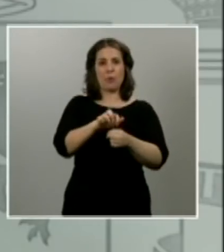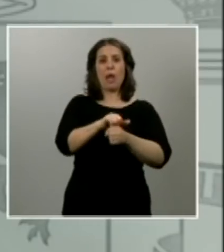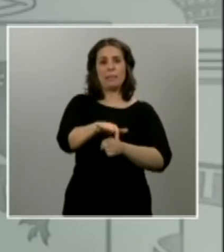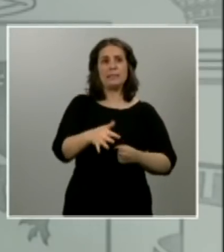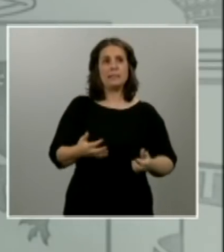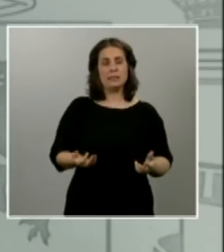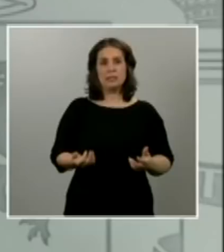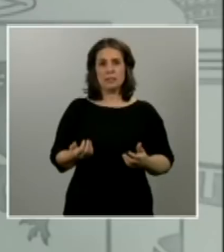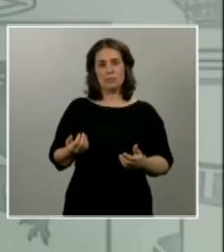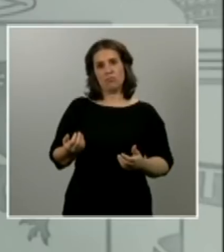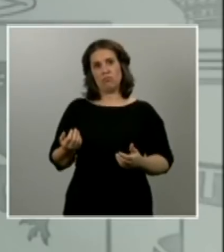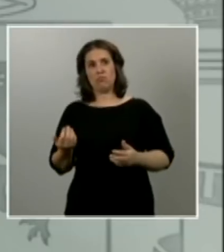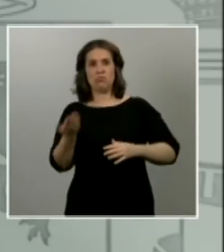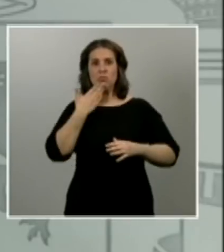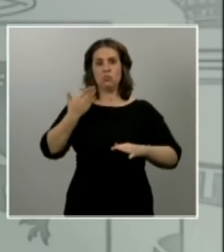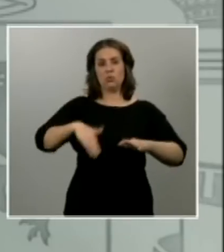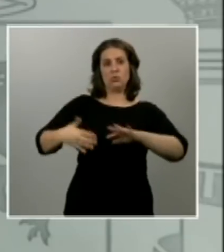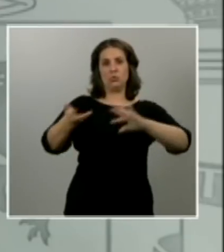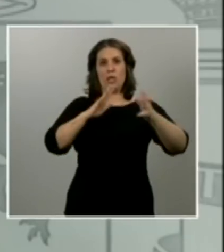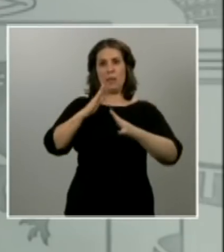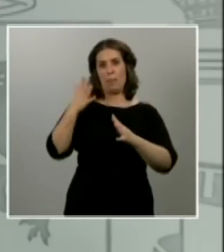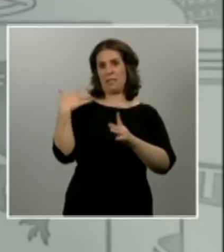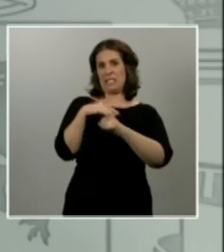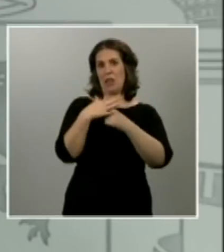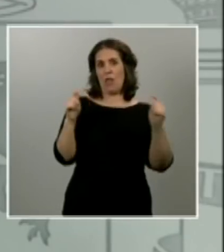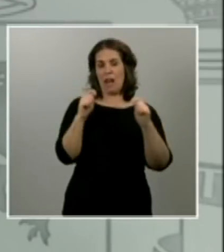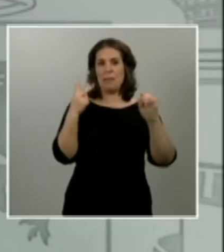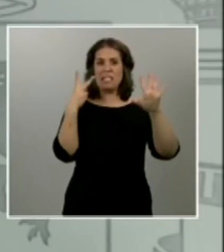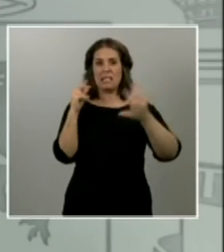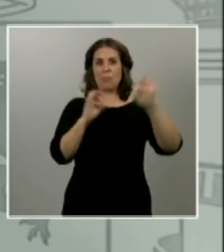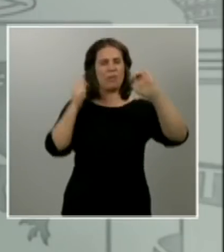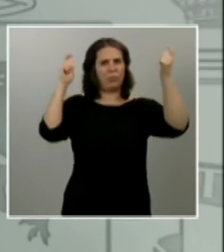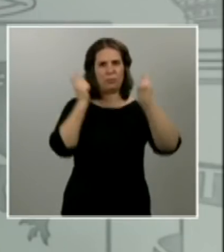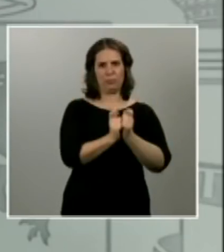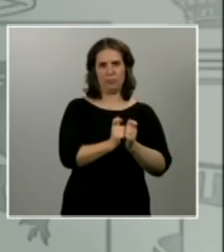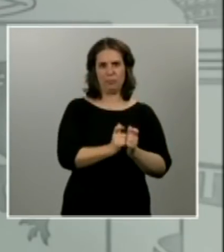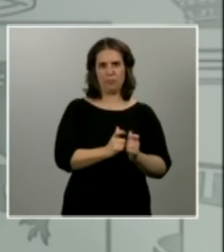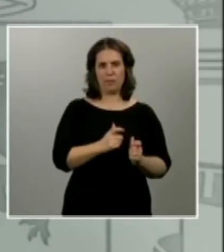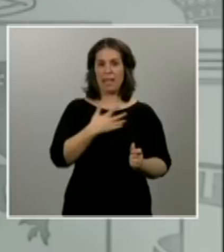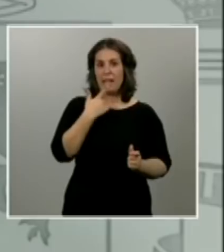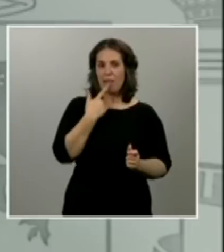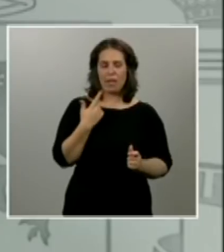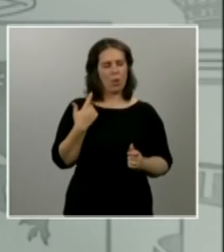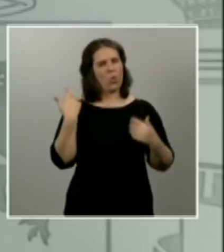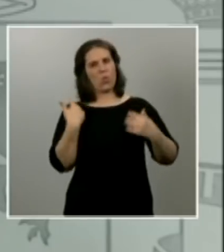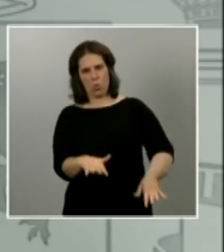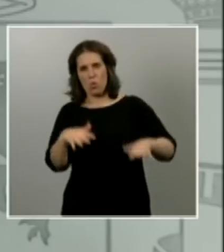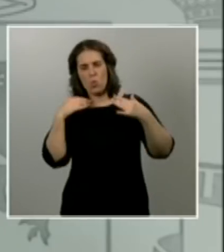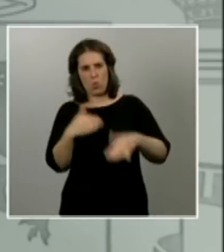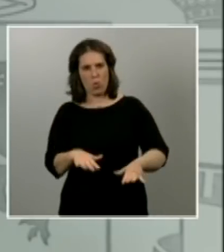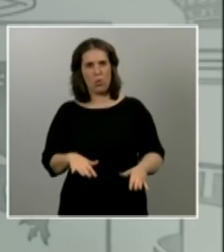de una media desde el decreto del estado de alarma de un 70% es decir hay una extraordinaria digamos